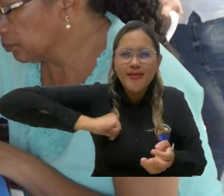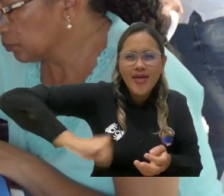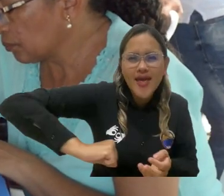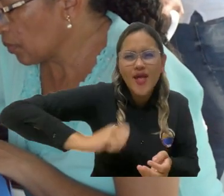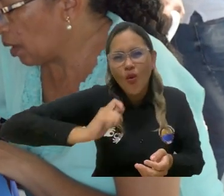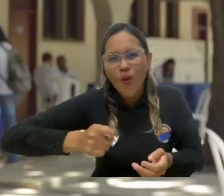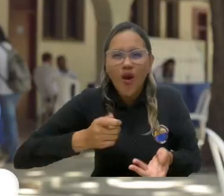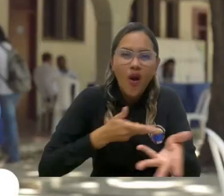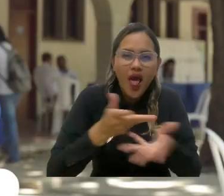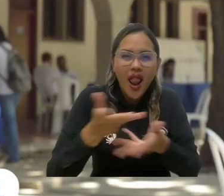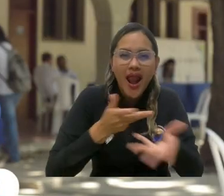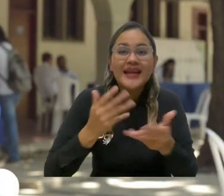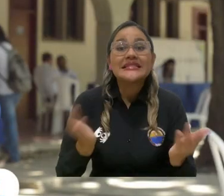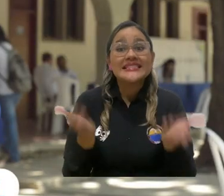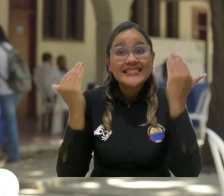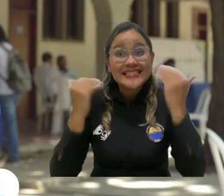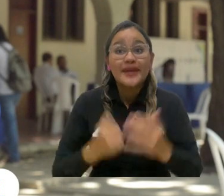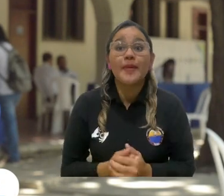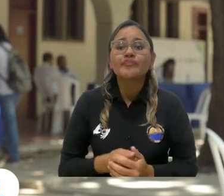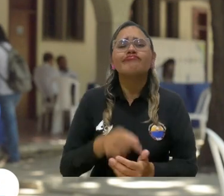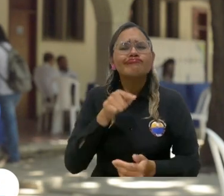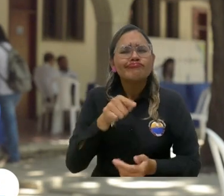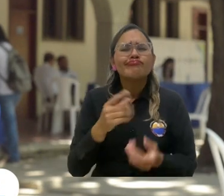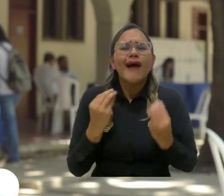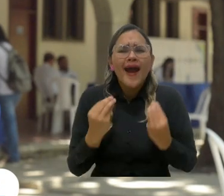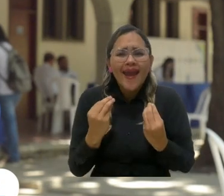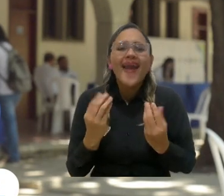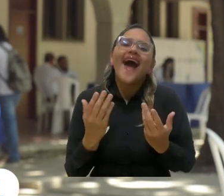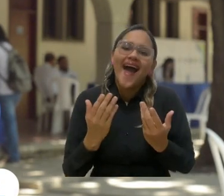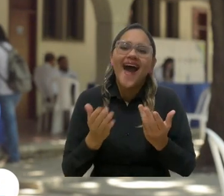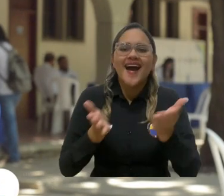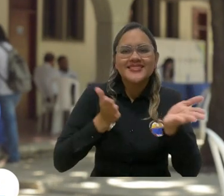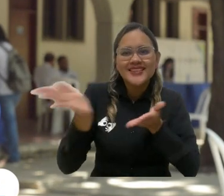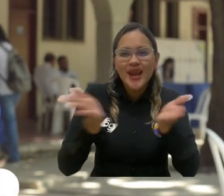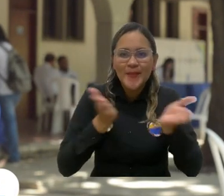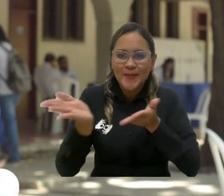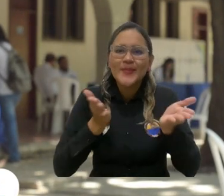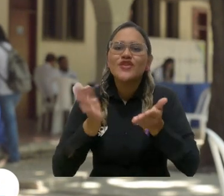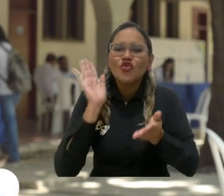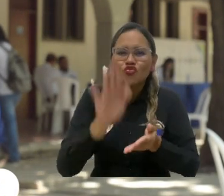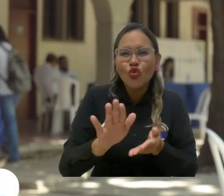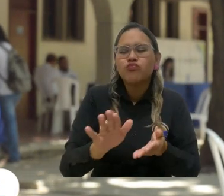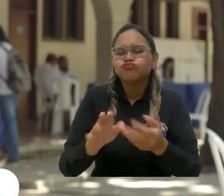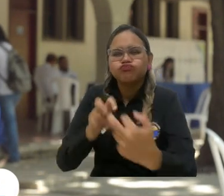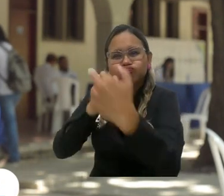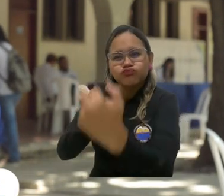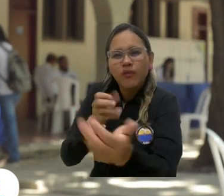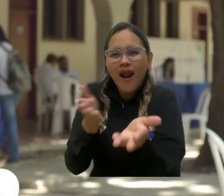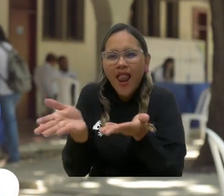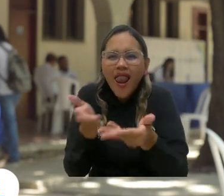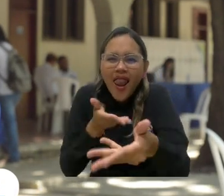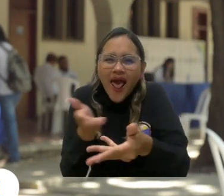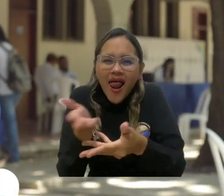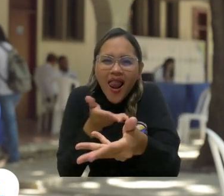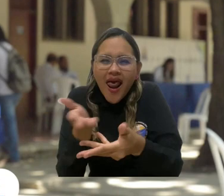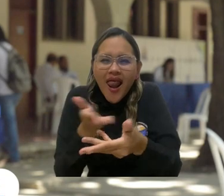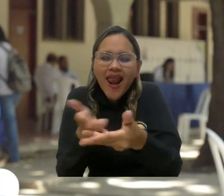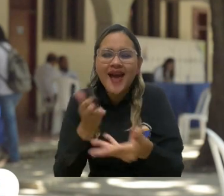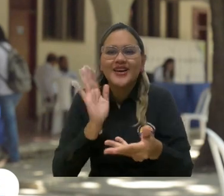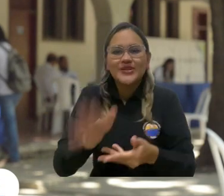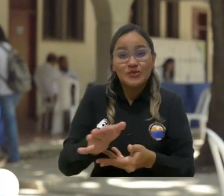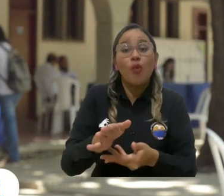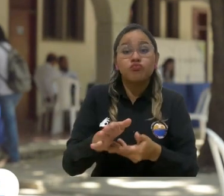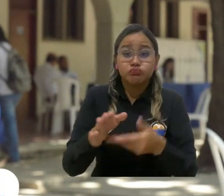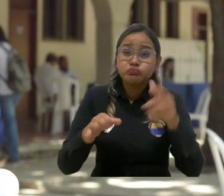Mater. Esta actividad la hacemos para ofrecer de manera muy directa los servicios jurídicos que tiene el Consultorio Jurídico y el Centro de Conciliación para ofrecer,